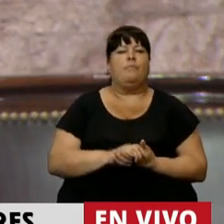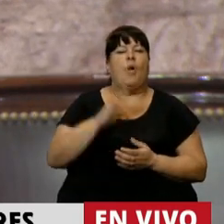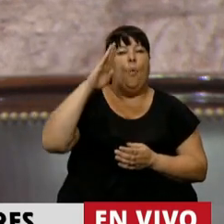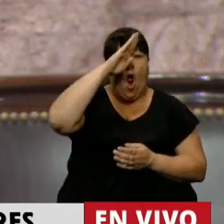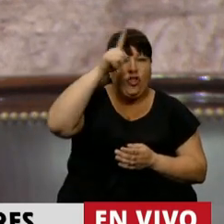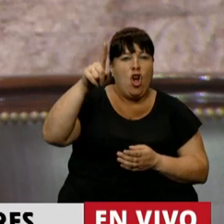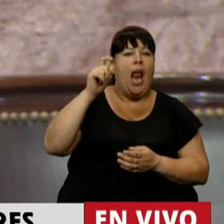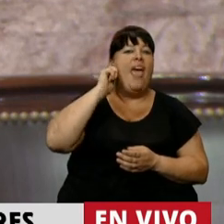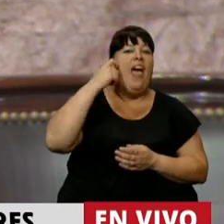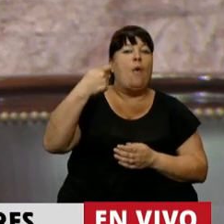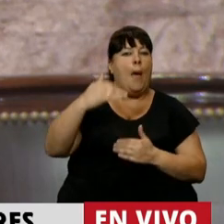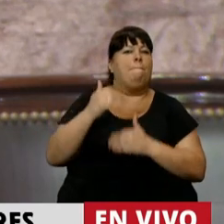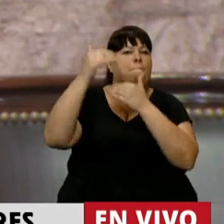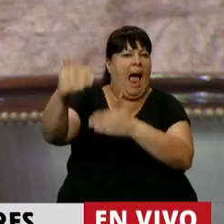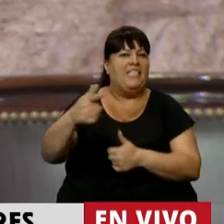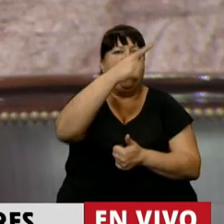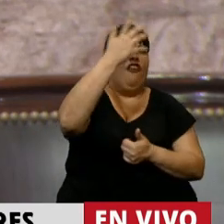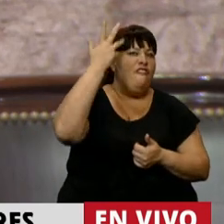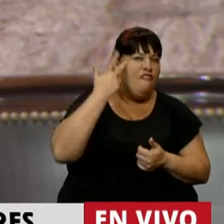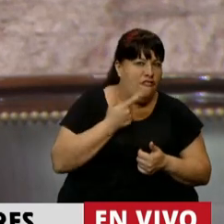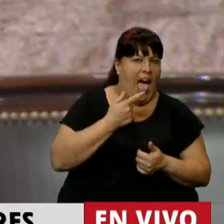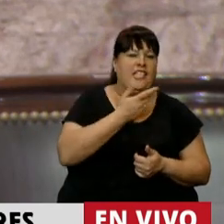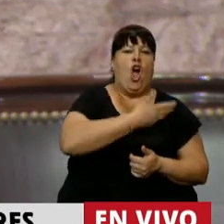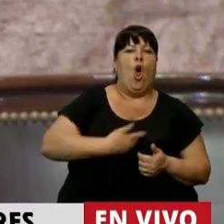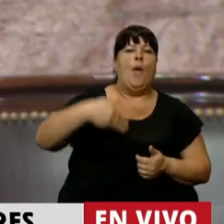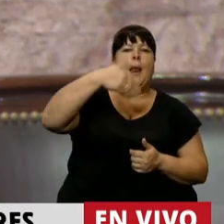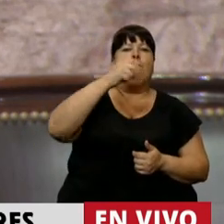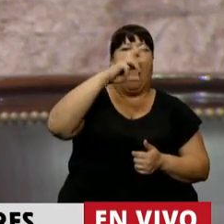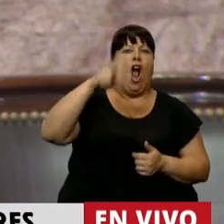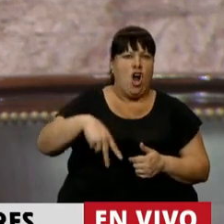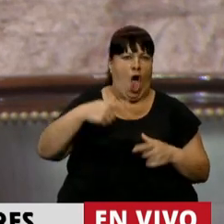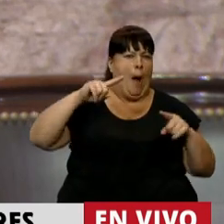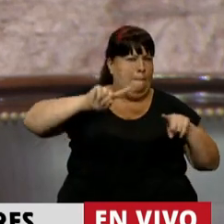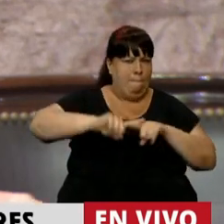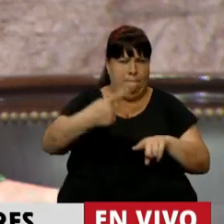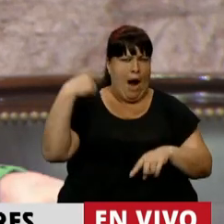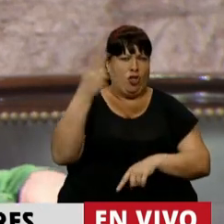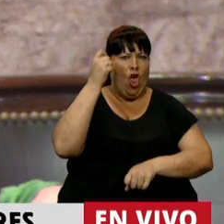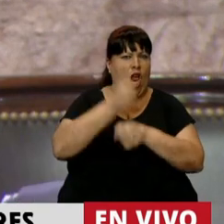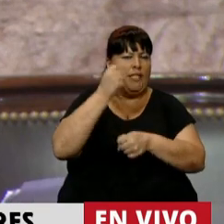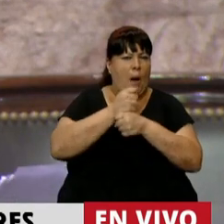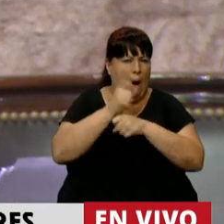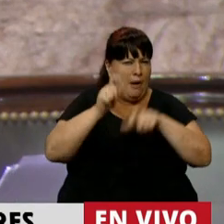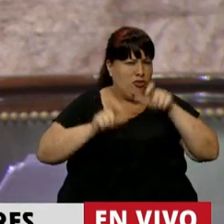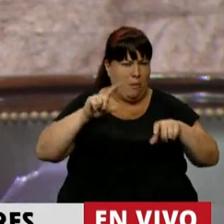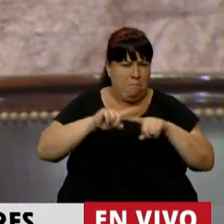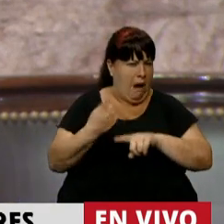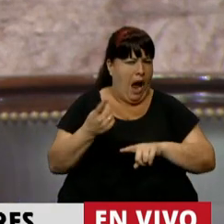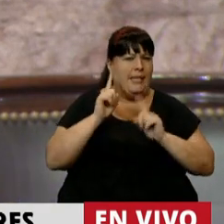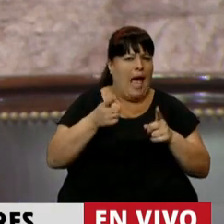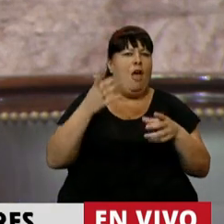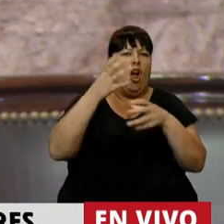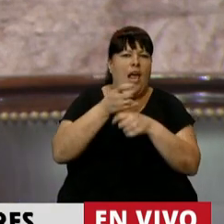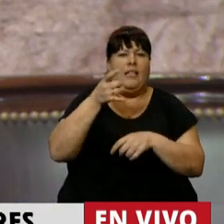Bolsonaro elevando la edad jubilatoria, pasó en Francia que el gobierno de Macron enfrentó una dura huelga de los trabajadores, sobre todo del